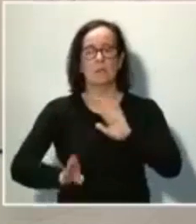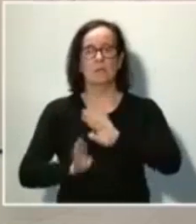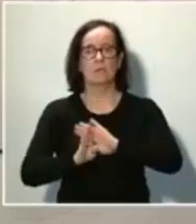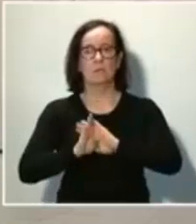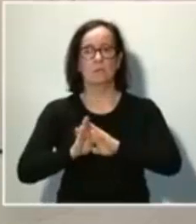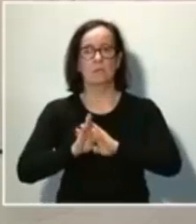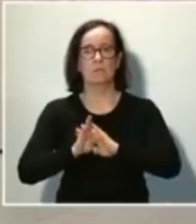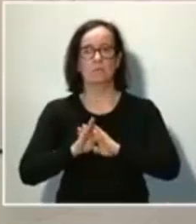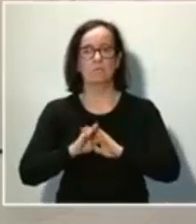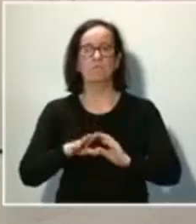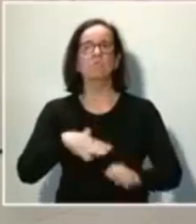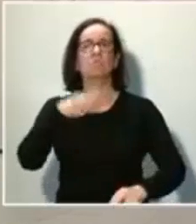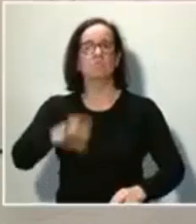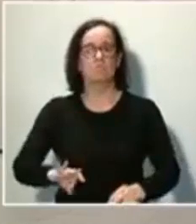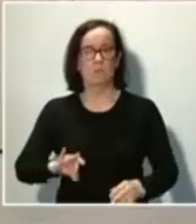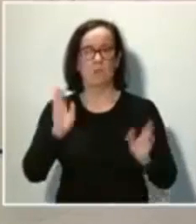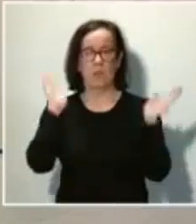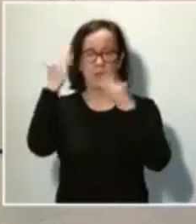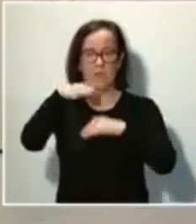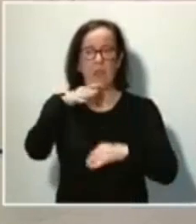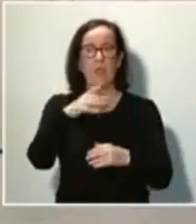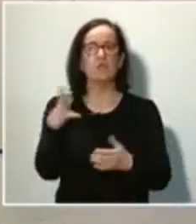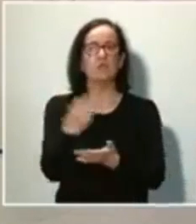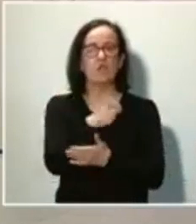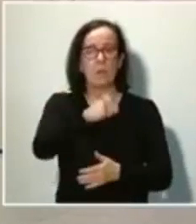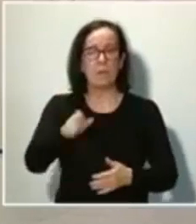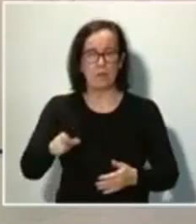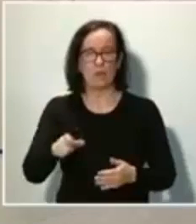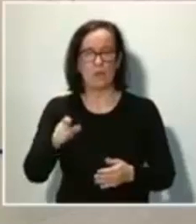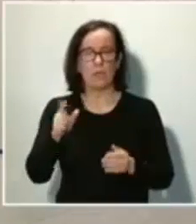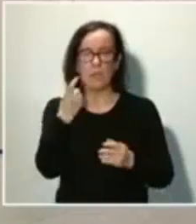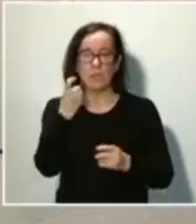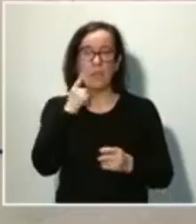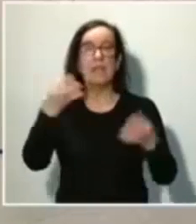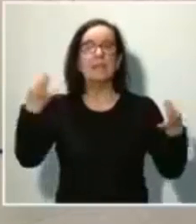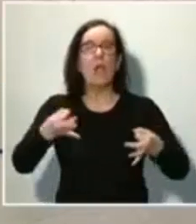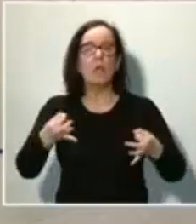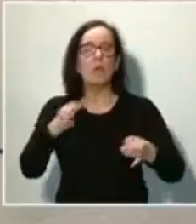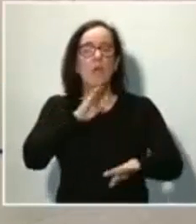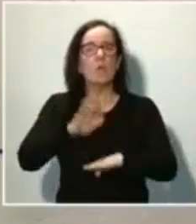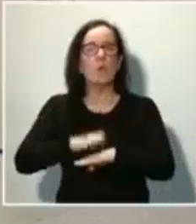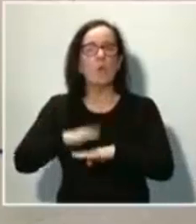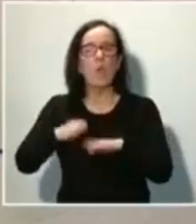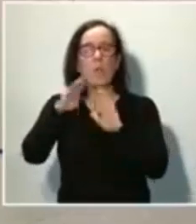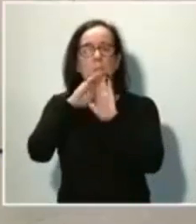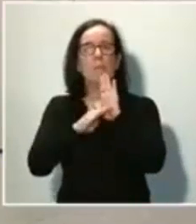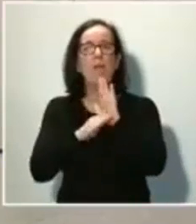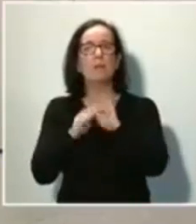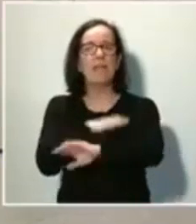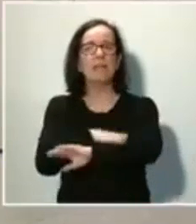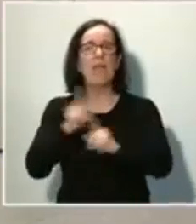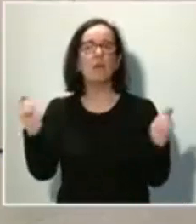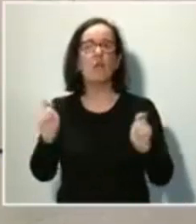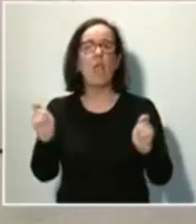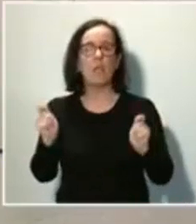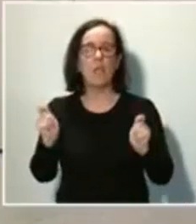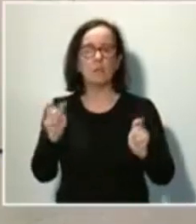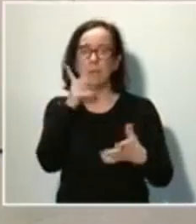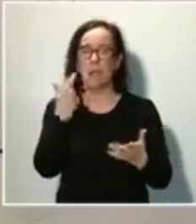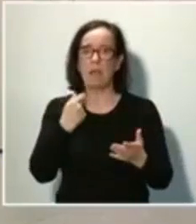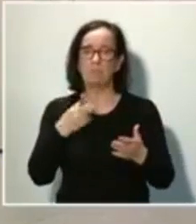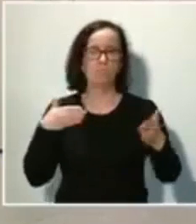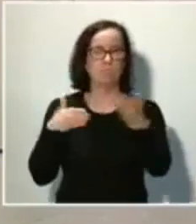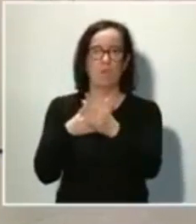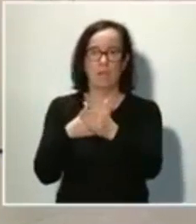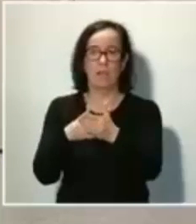atención a todas las personas que lo necesiten. Seguridad significa que se cumplen las medidas del estado de alarma para frenar el virus. Pero